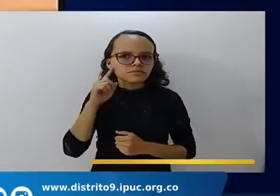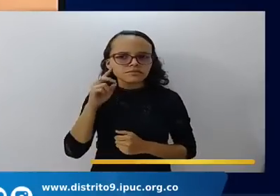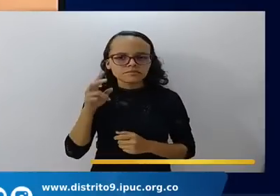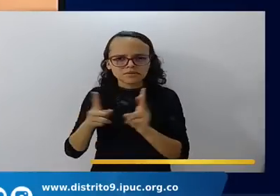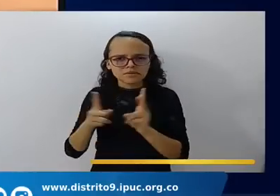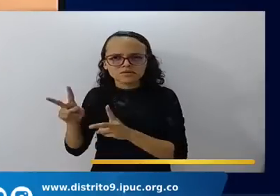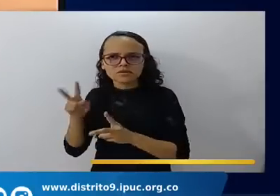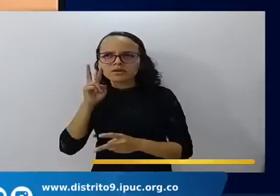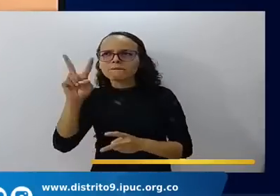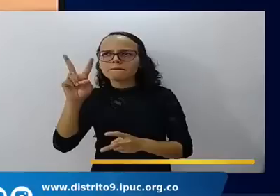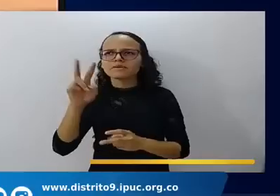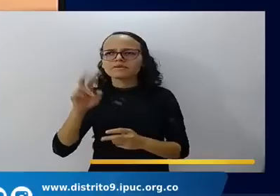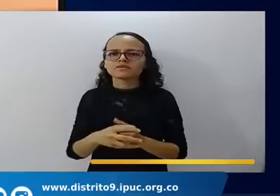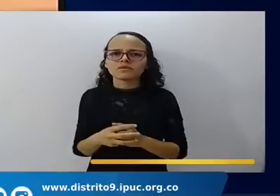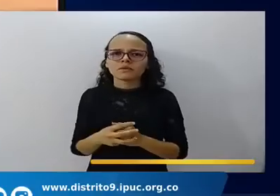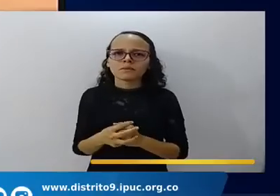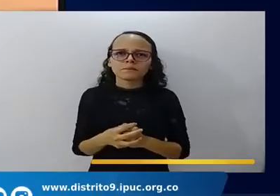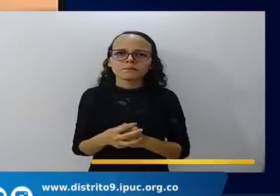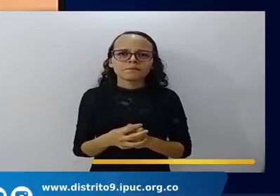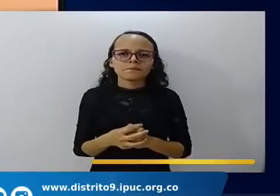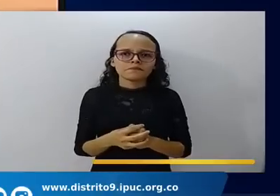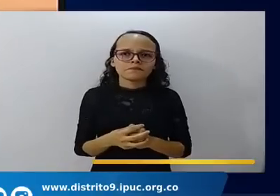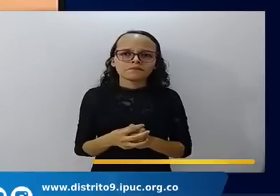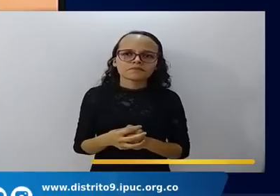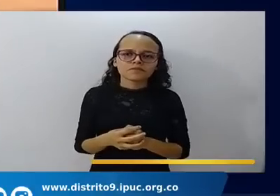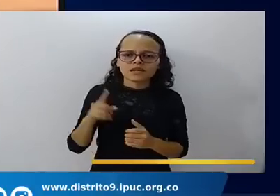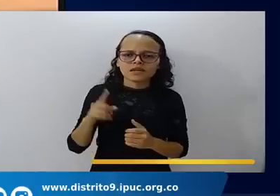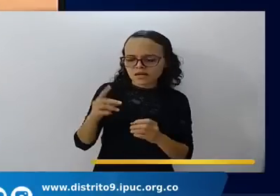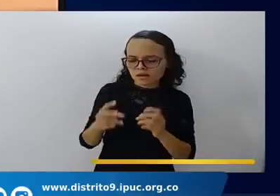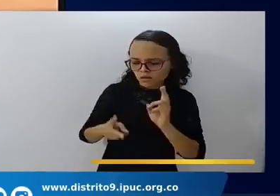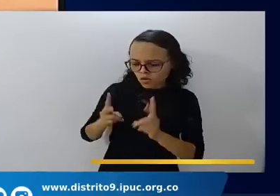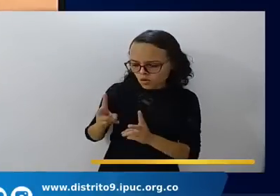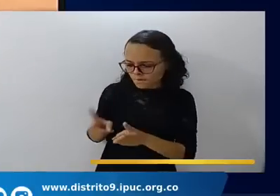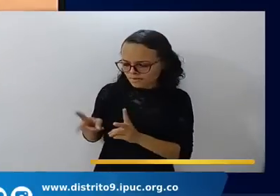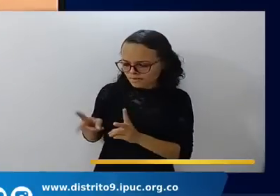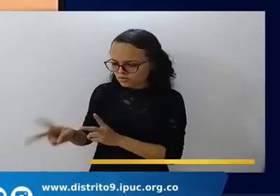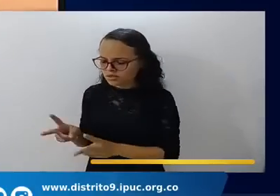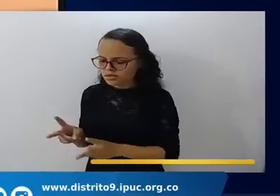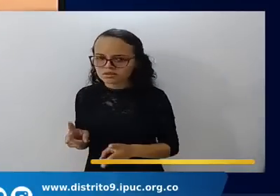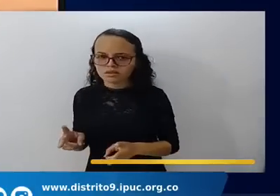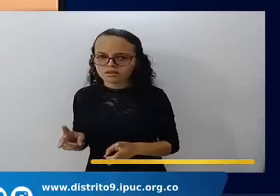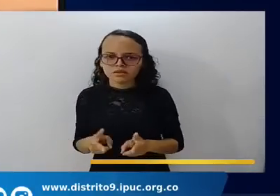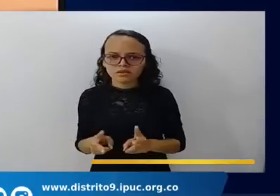despliegue enorme porque para el hombre eso es algo